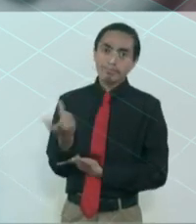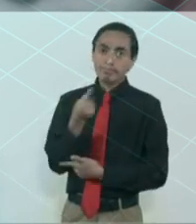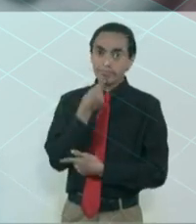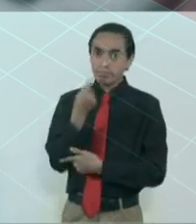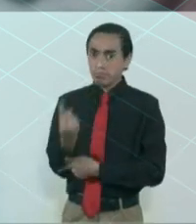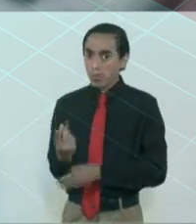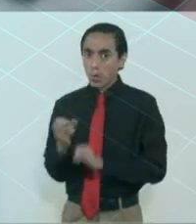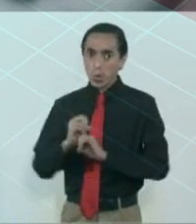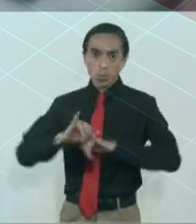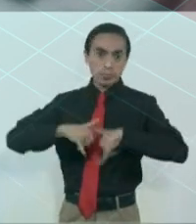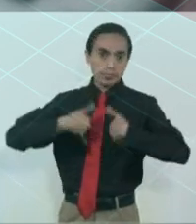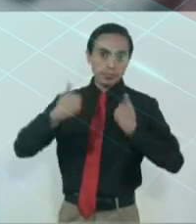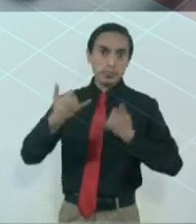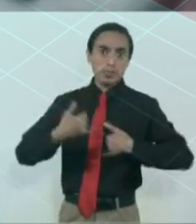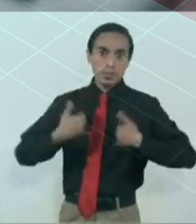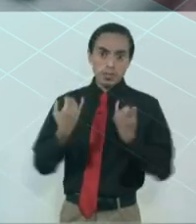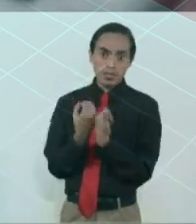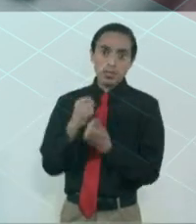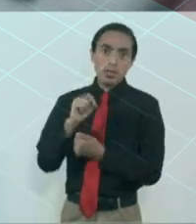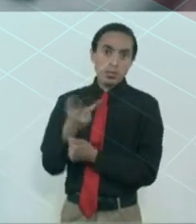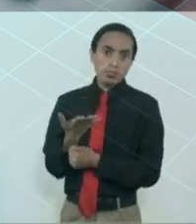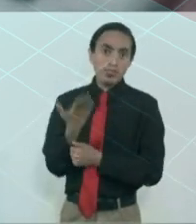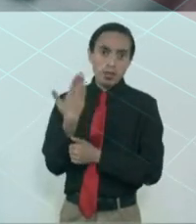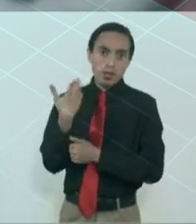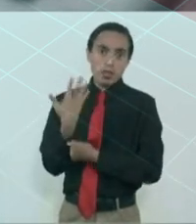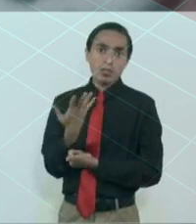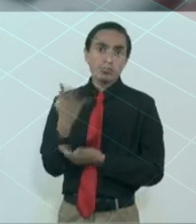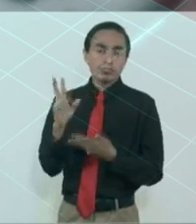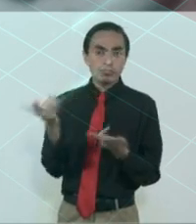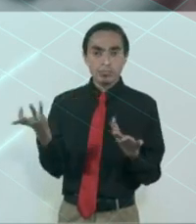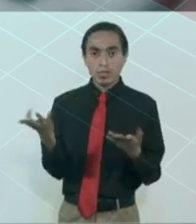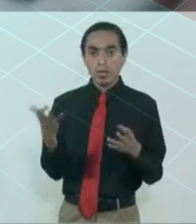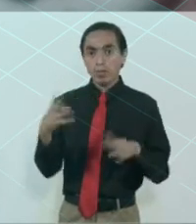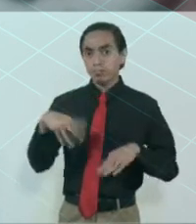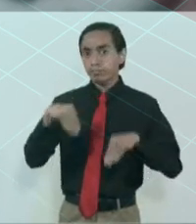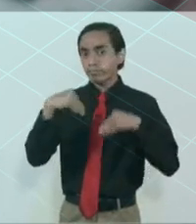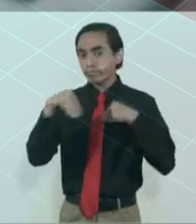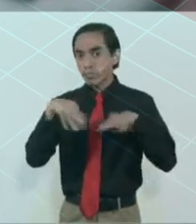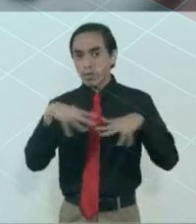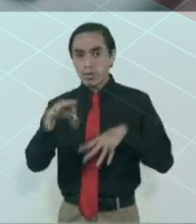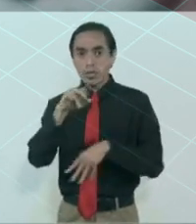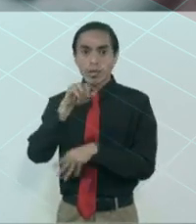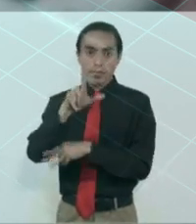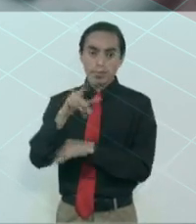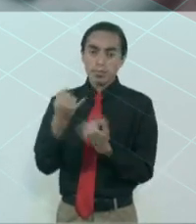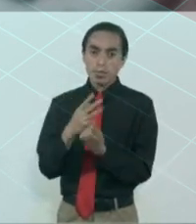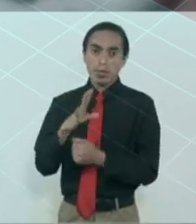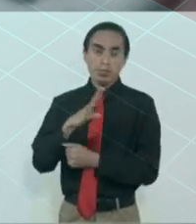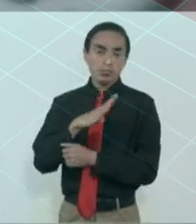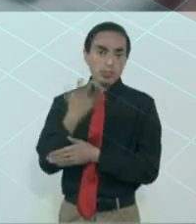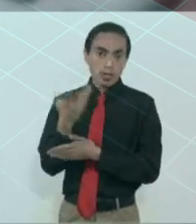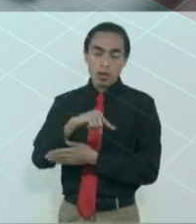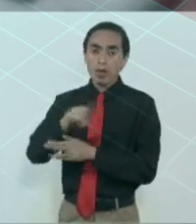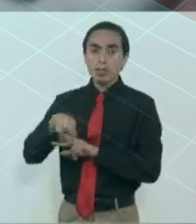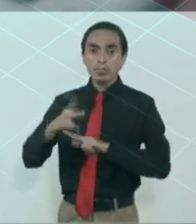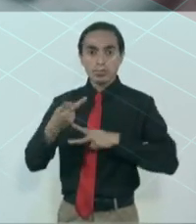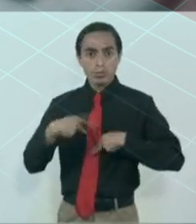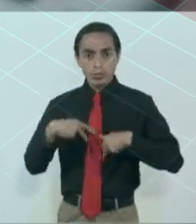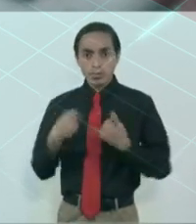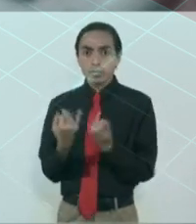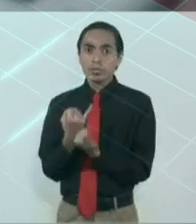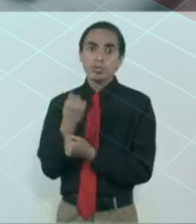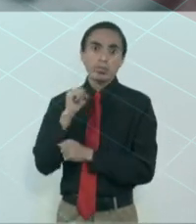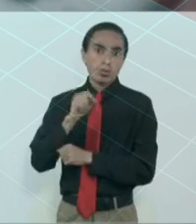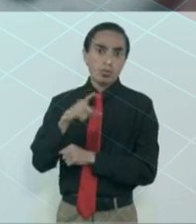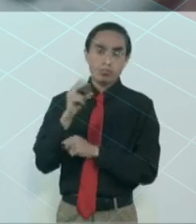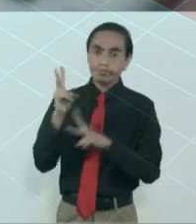desde la trinchera de la lucha civil, hasta los que tomaron las armas en defensa de sus ideales y